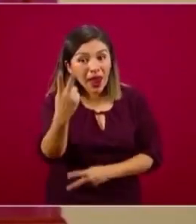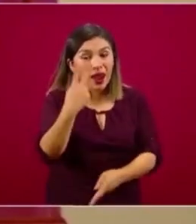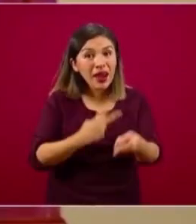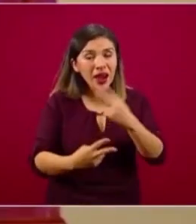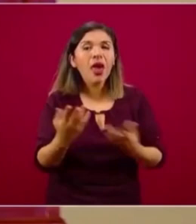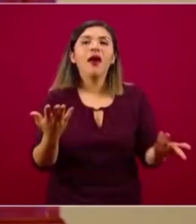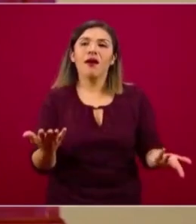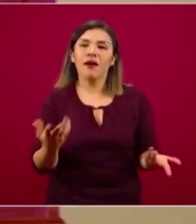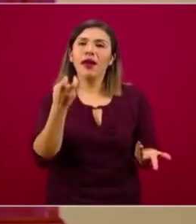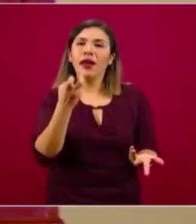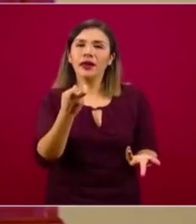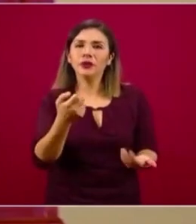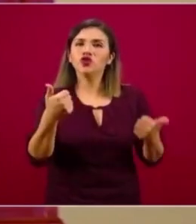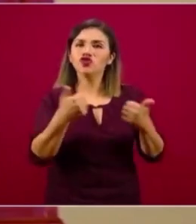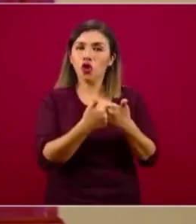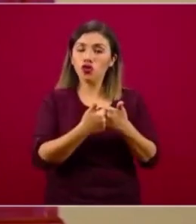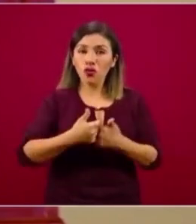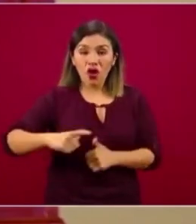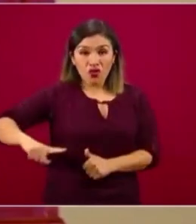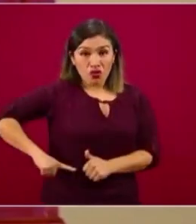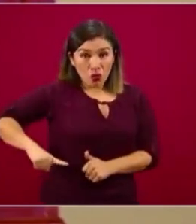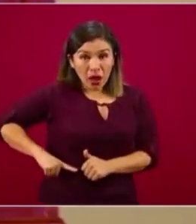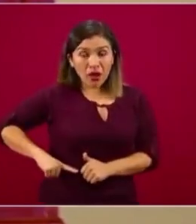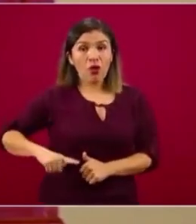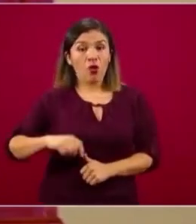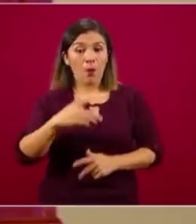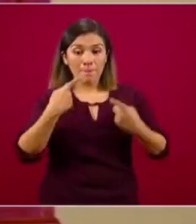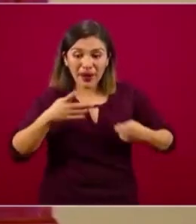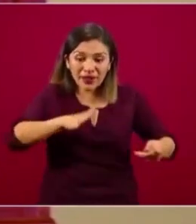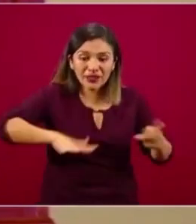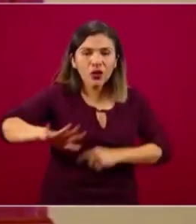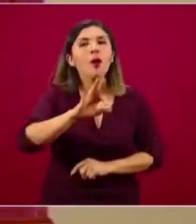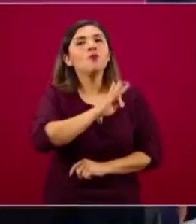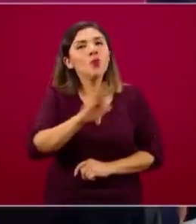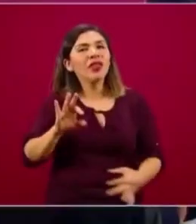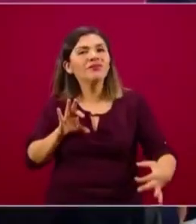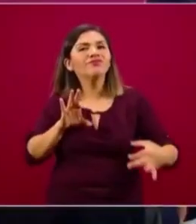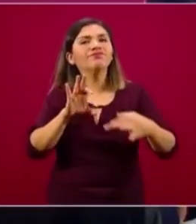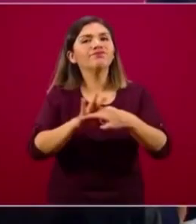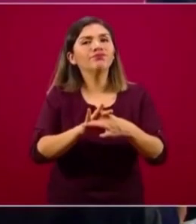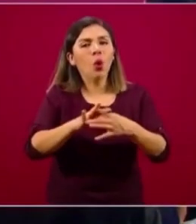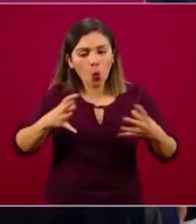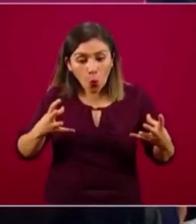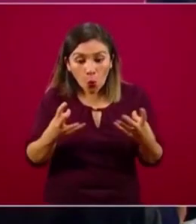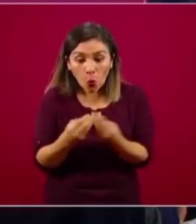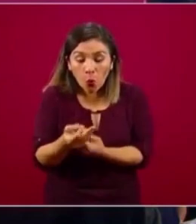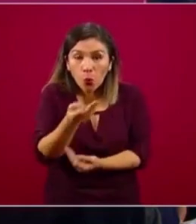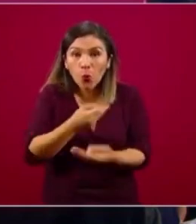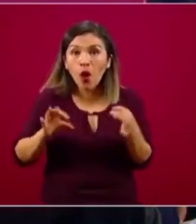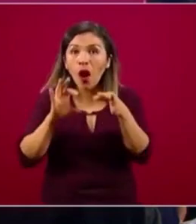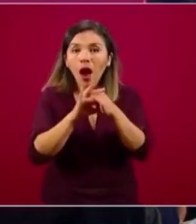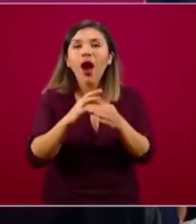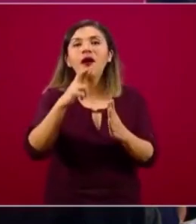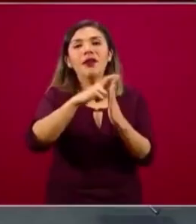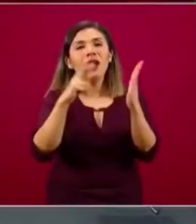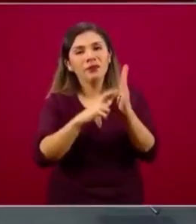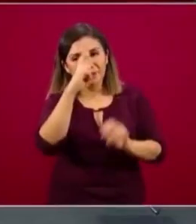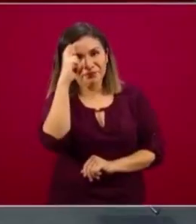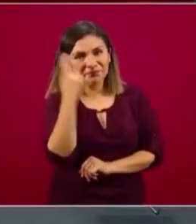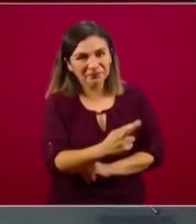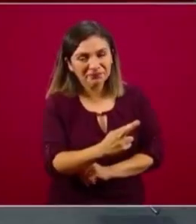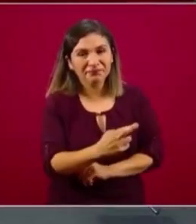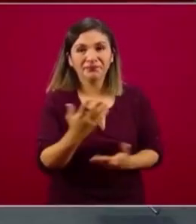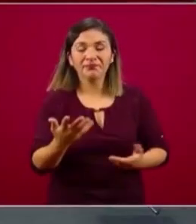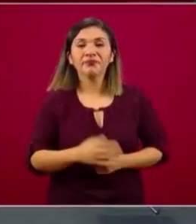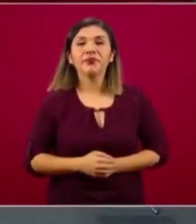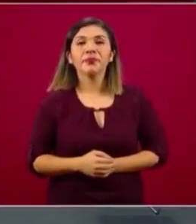podamos trabajar de la mano para cumplir juntos la regulación. Entendido que la regulación no busca de ninguna